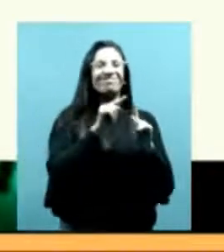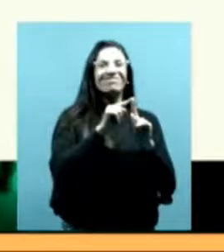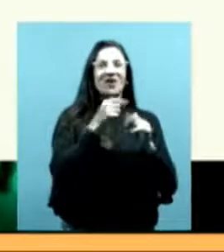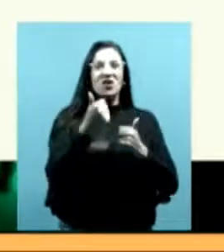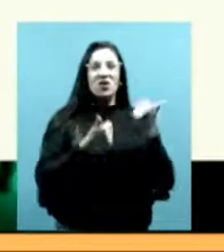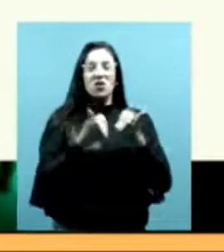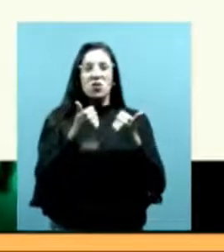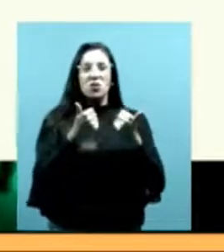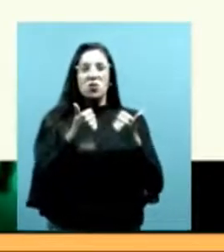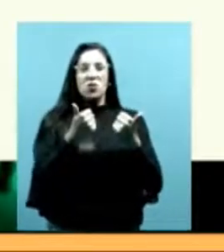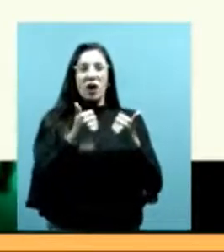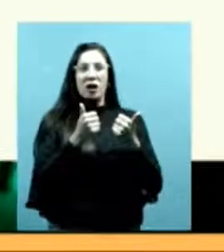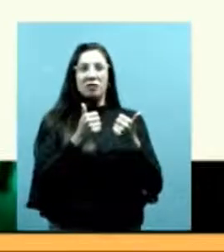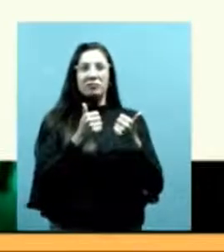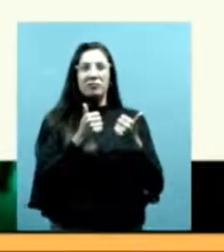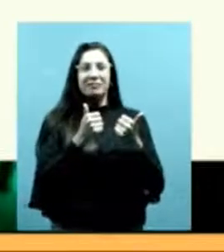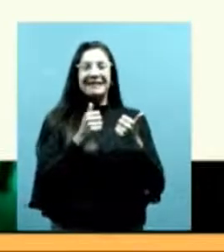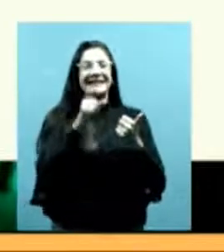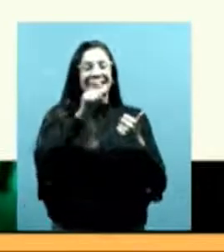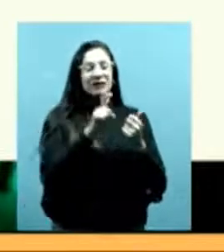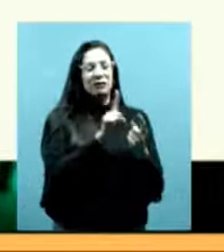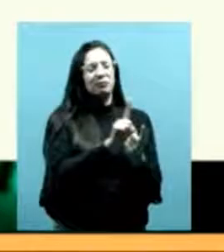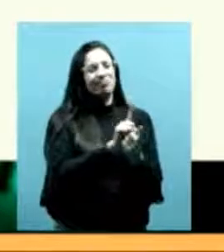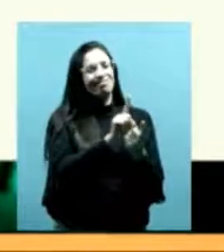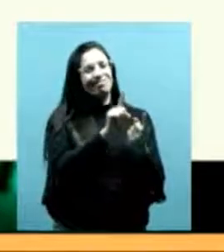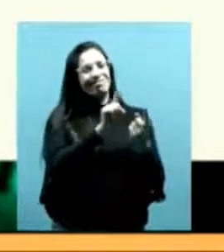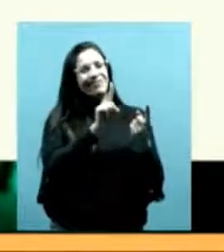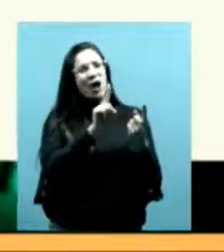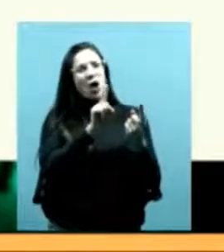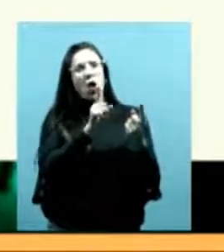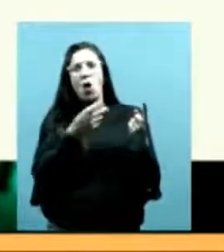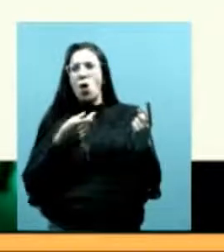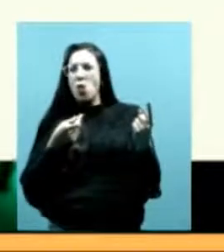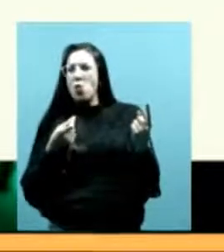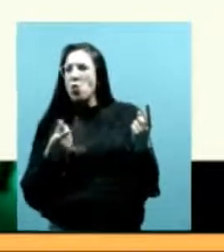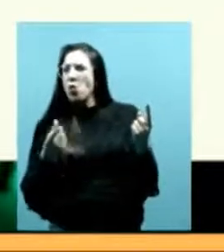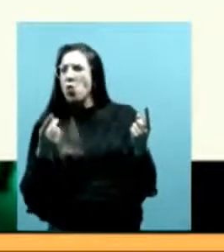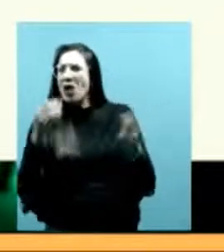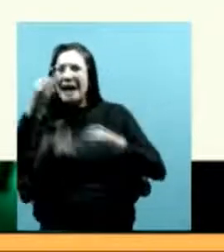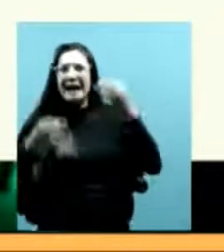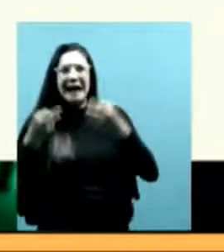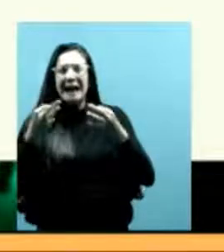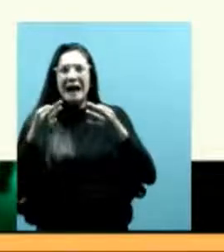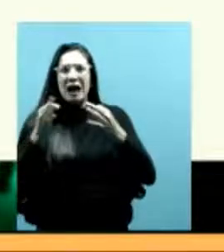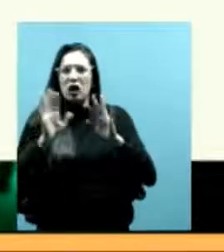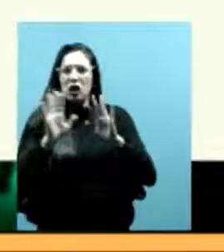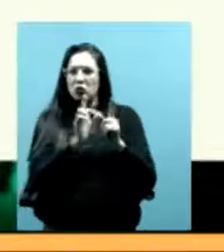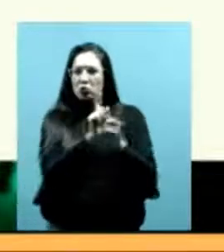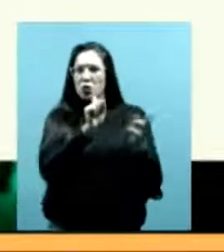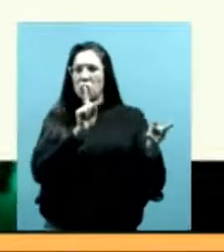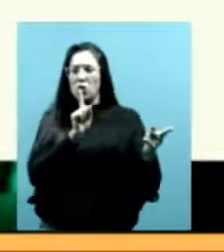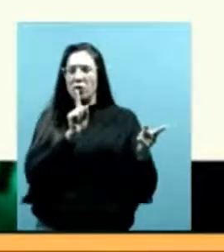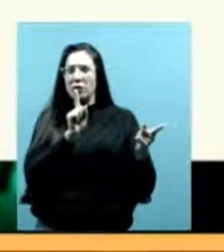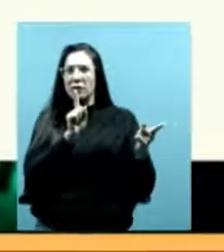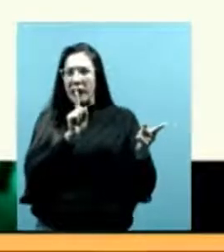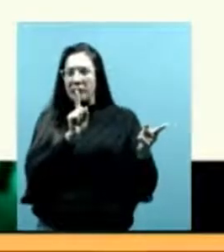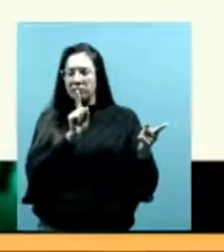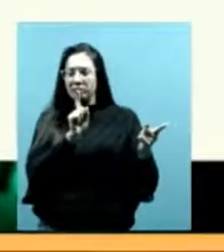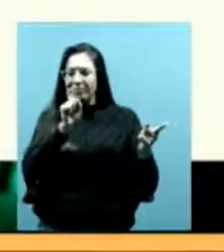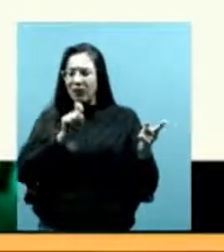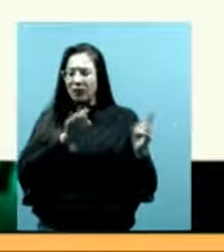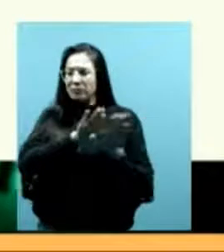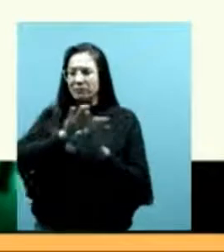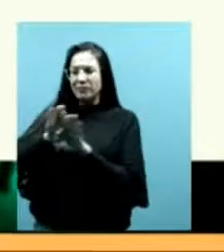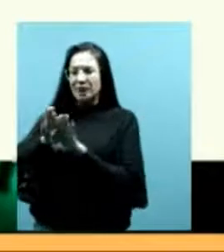distanciarse un poco de lo que son las urgencias de las audiencias de los juicios y de los litigios para empezar a construir junto